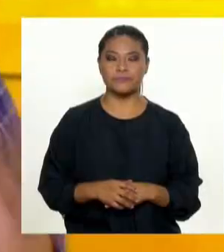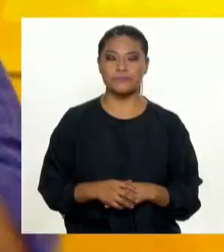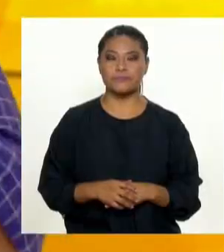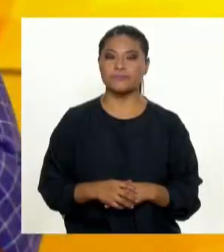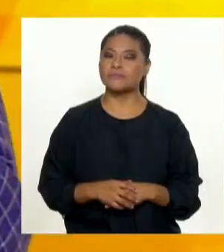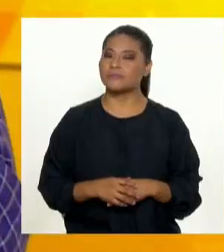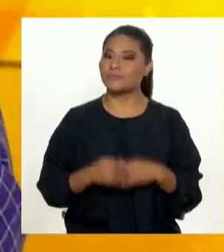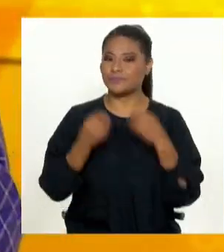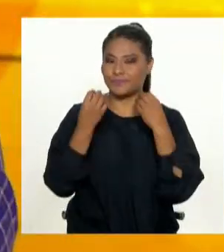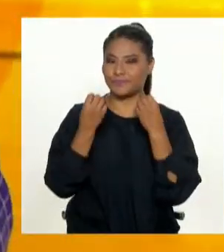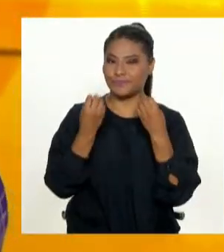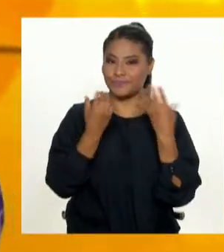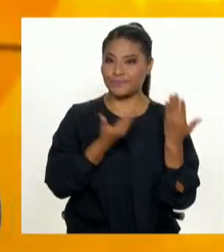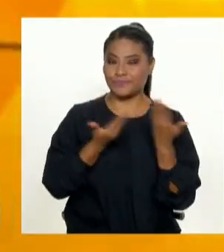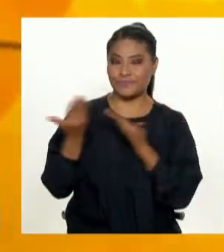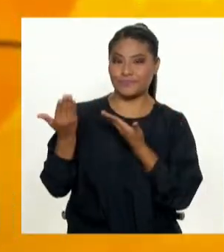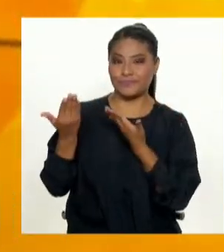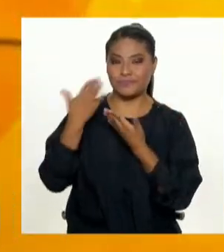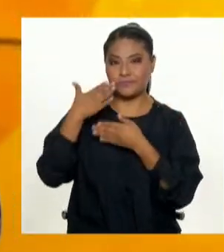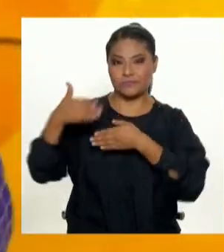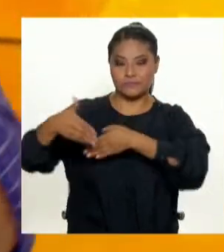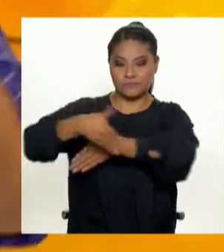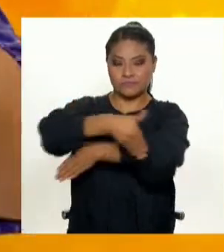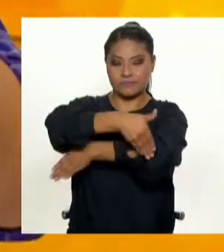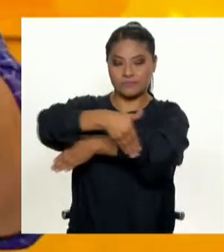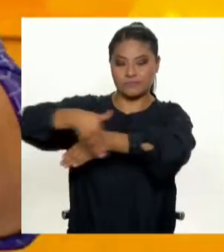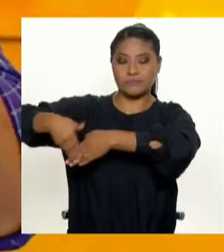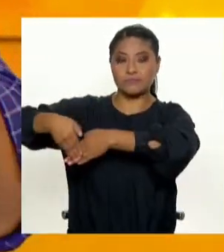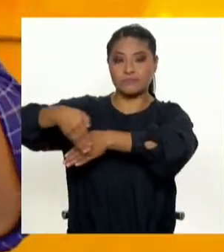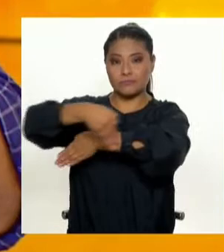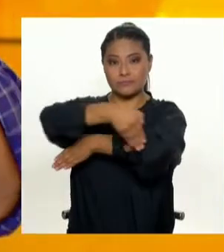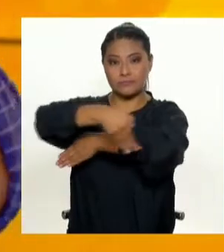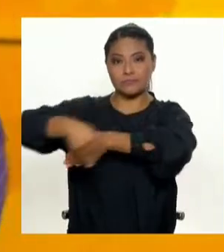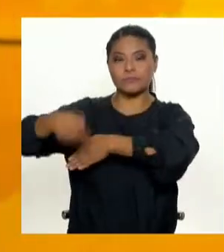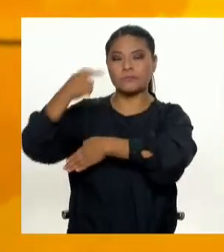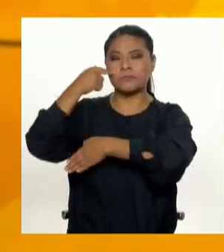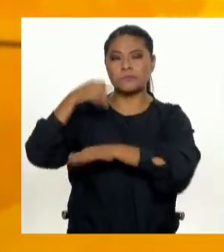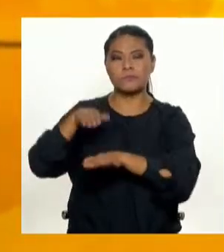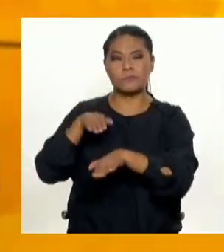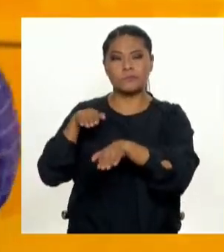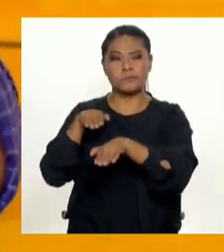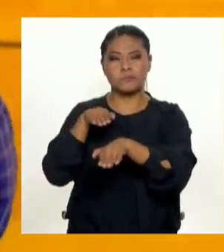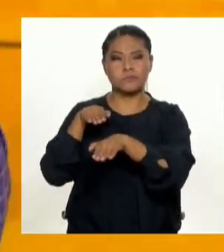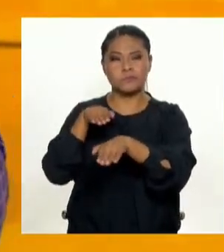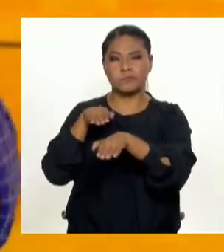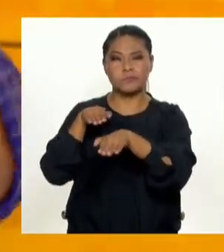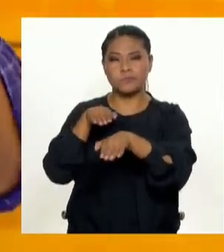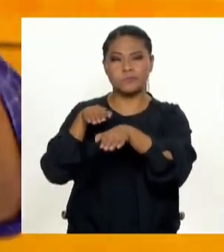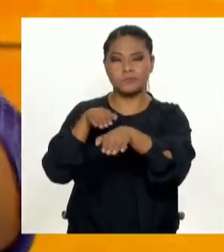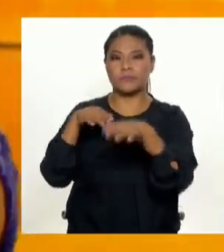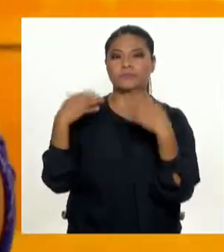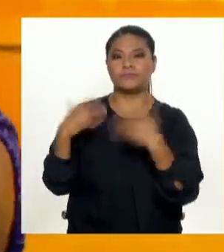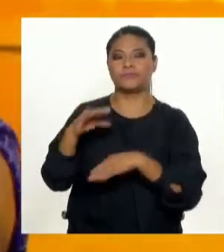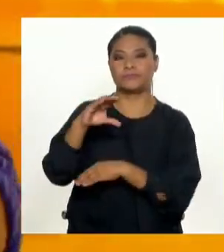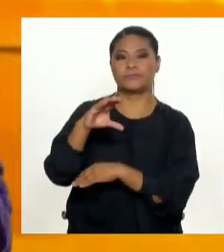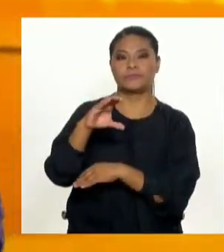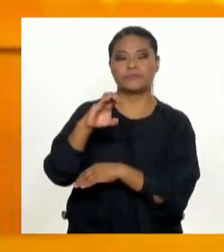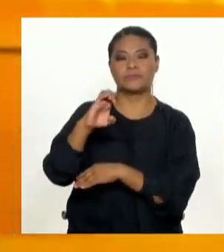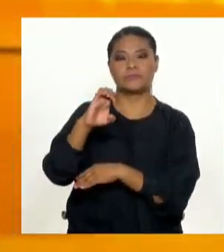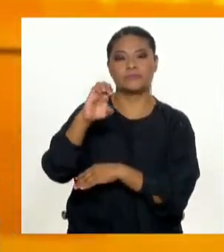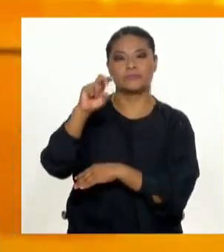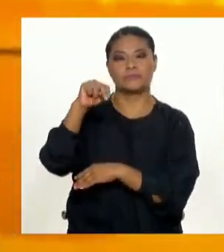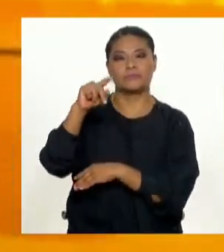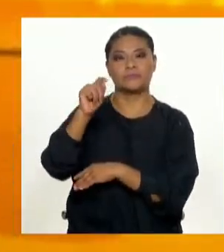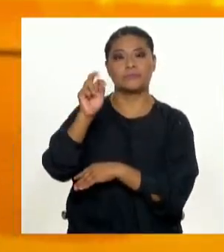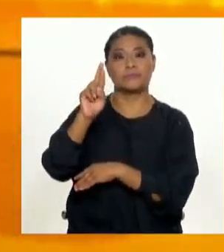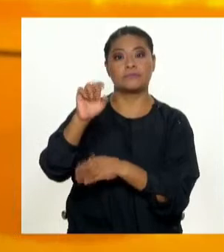Muy bien, nos vamos directamente a la carretera central, donde está habiendo tremendo congestión. Hay toda una sorpresa en lo